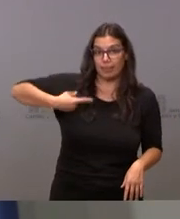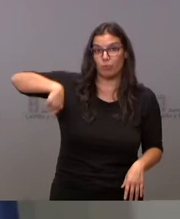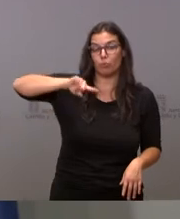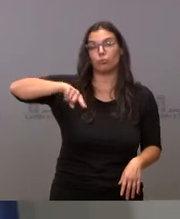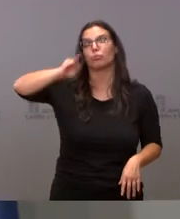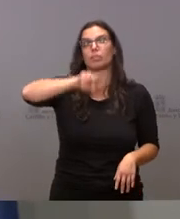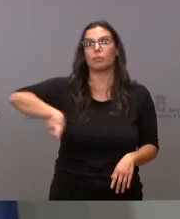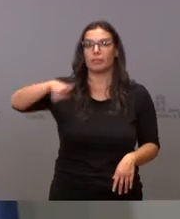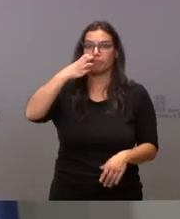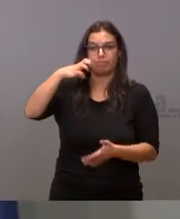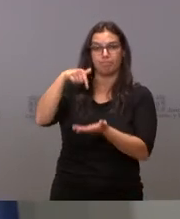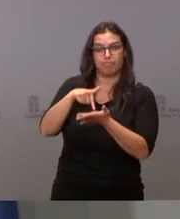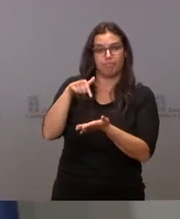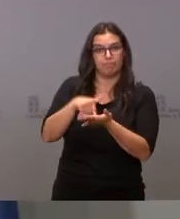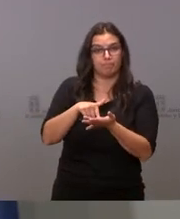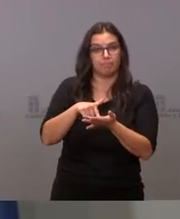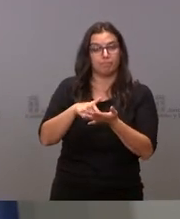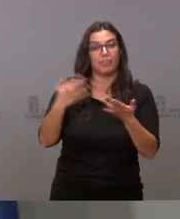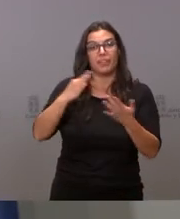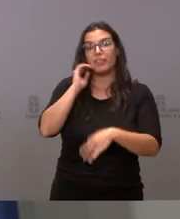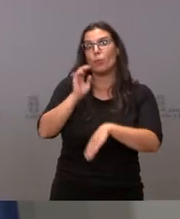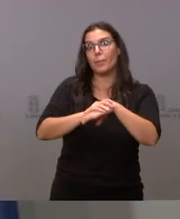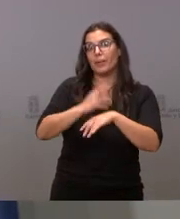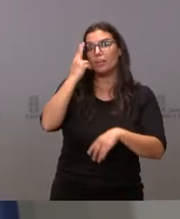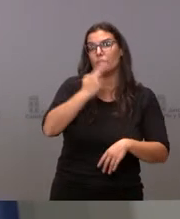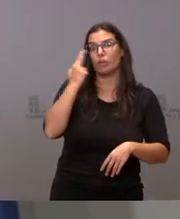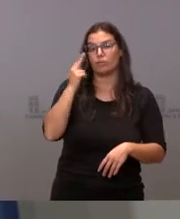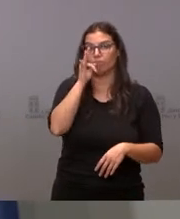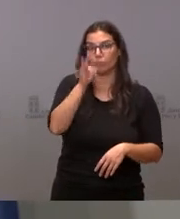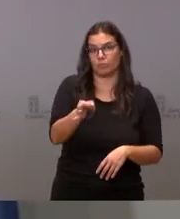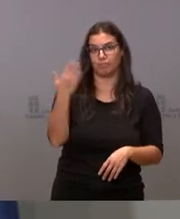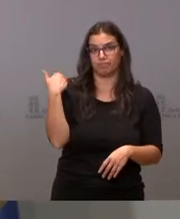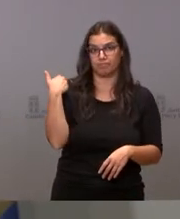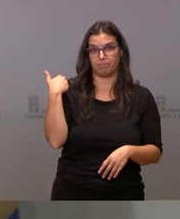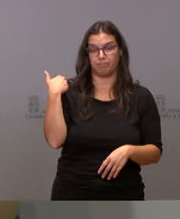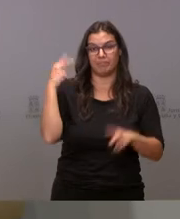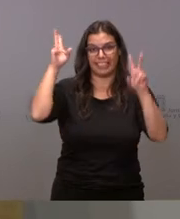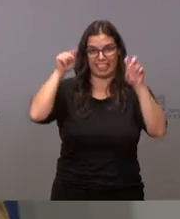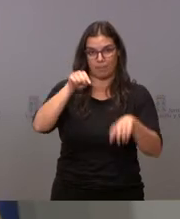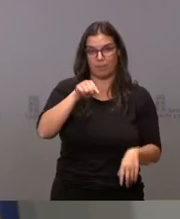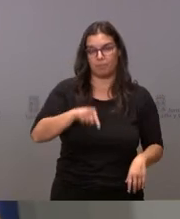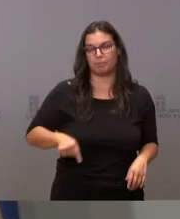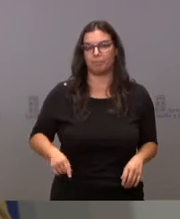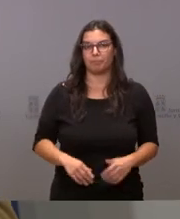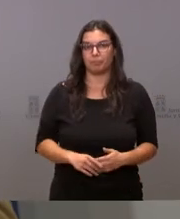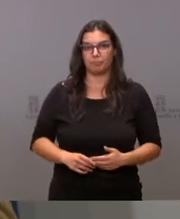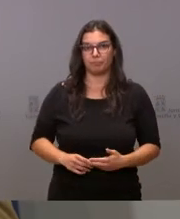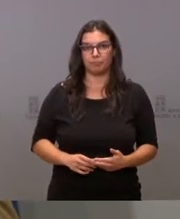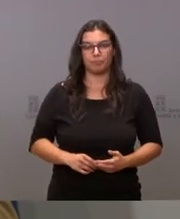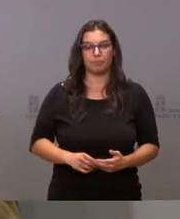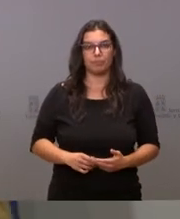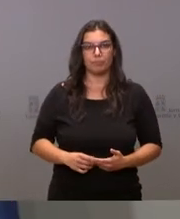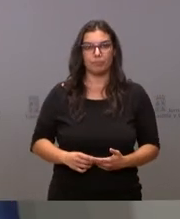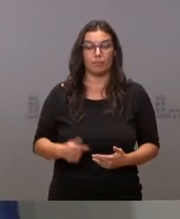reclamación de que se cumpla con lo prometido a este respecto y que